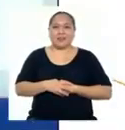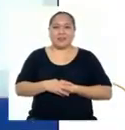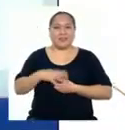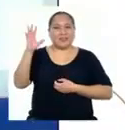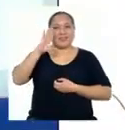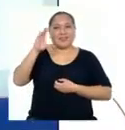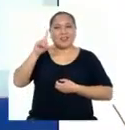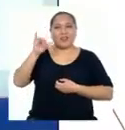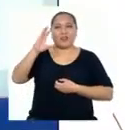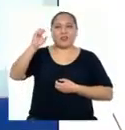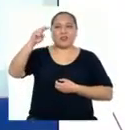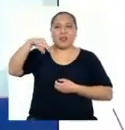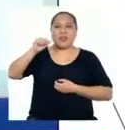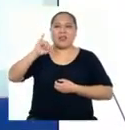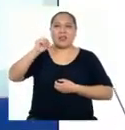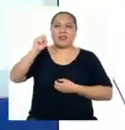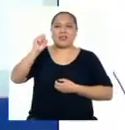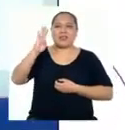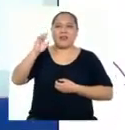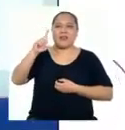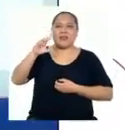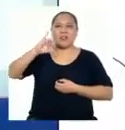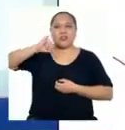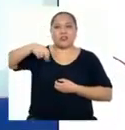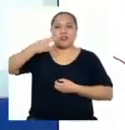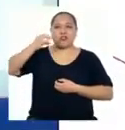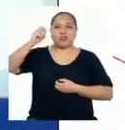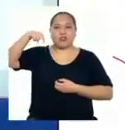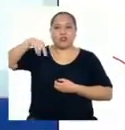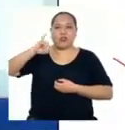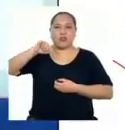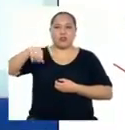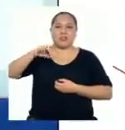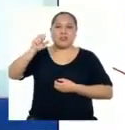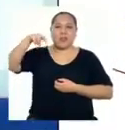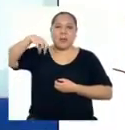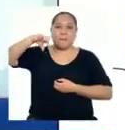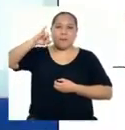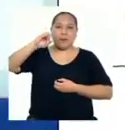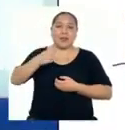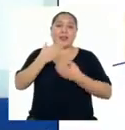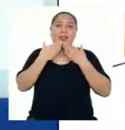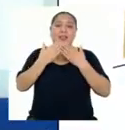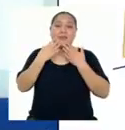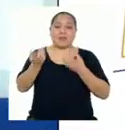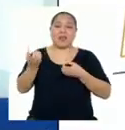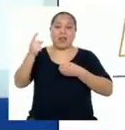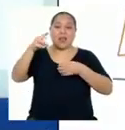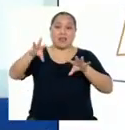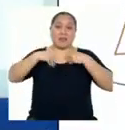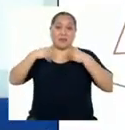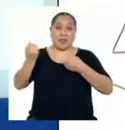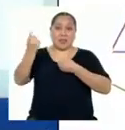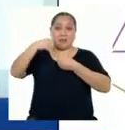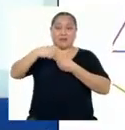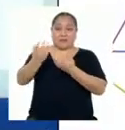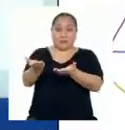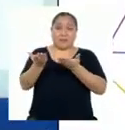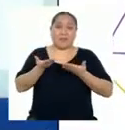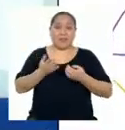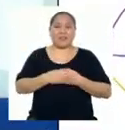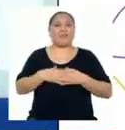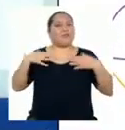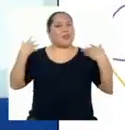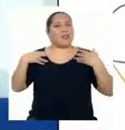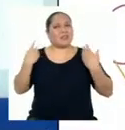¡Hola, Luciana, Isabel, Johnny y Ampier! Gracias por aceptar nuestra invitación a este segmento. Estamos muy felices